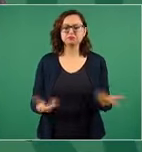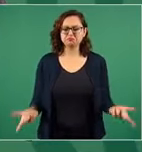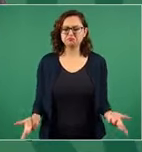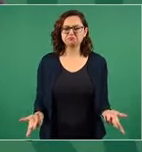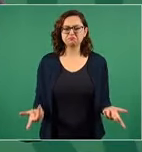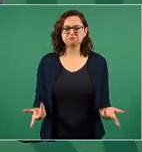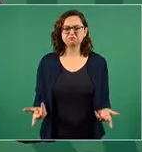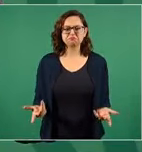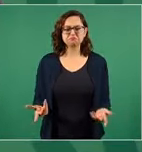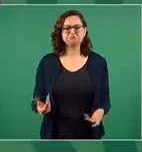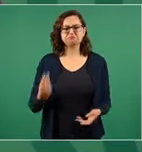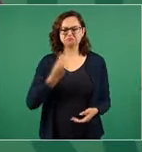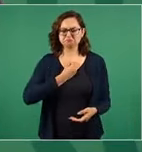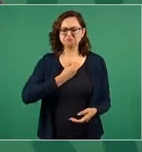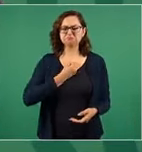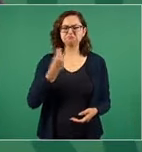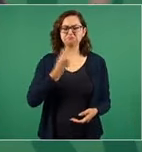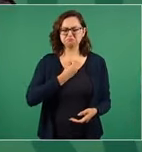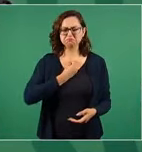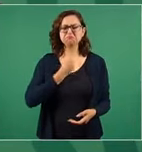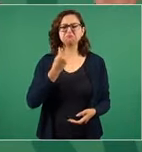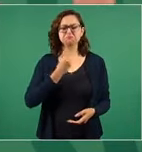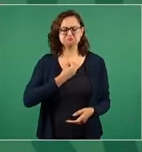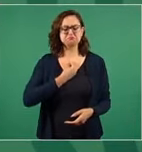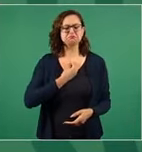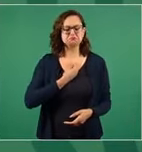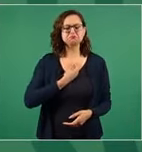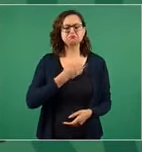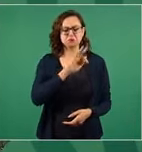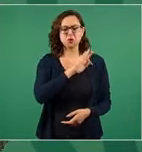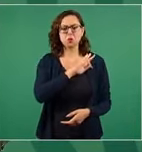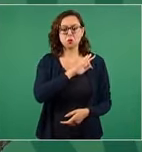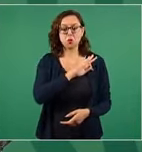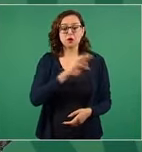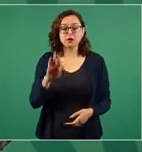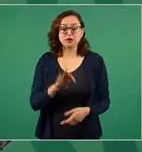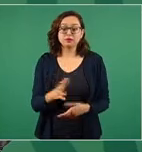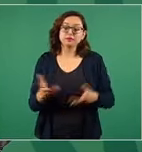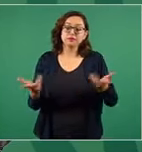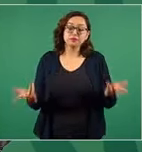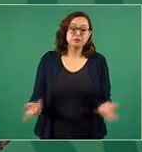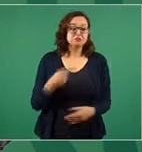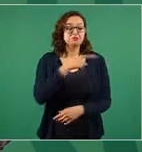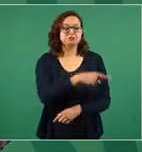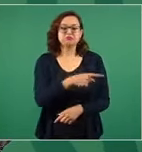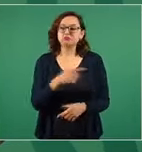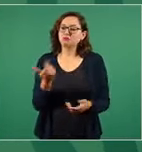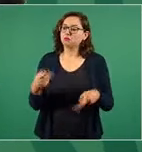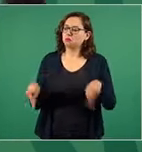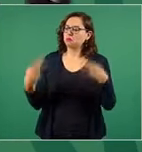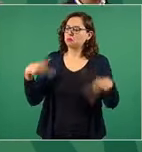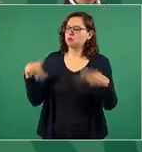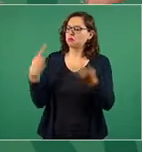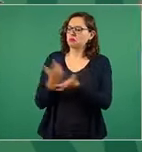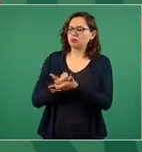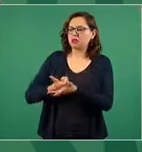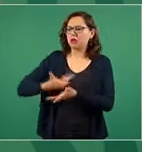de estas presiones sino vamos a ser rehenes de